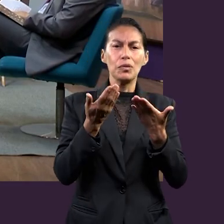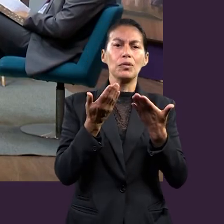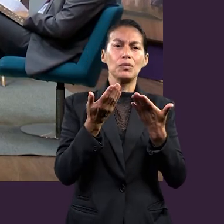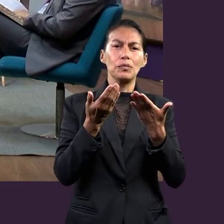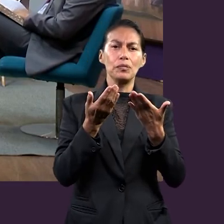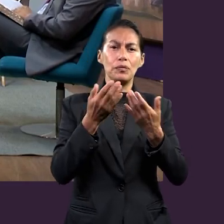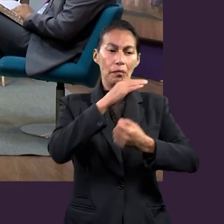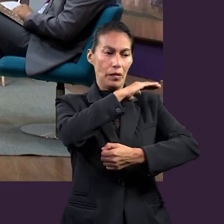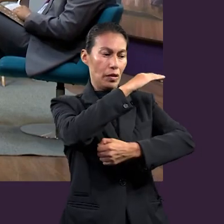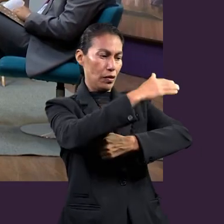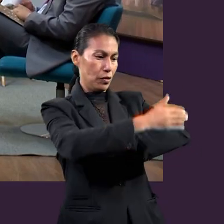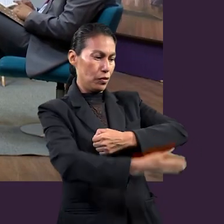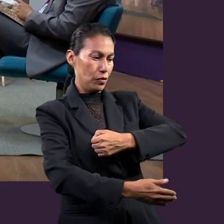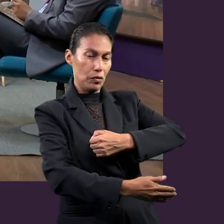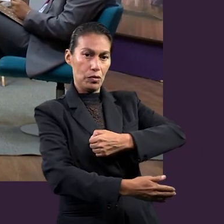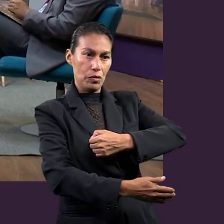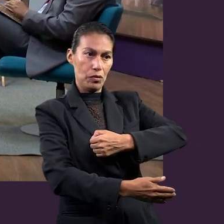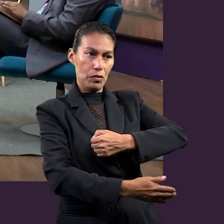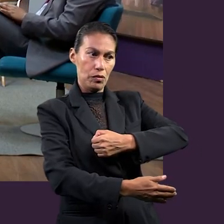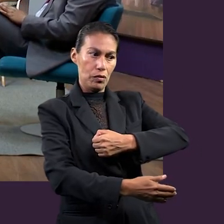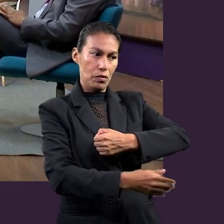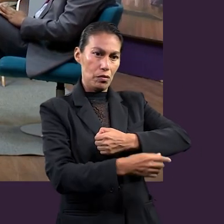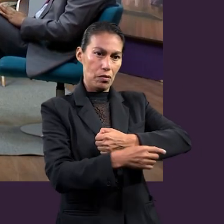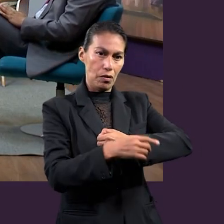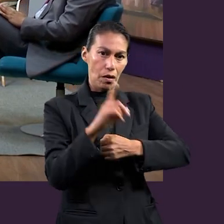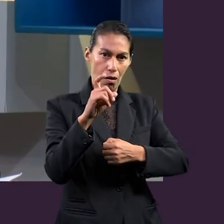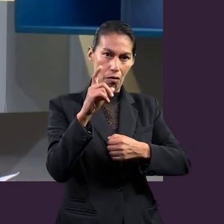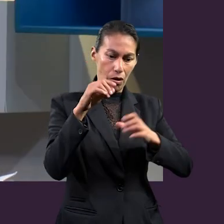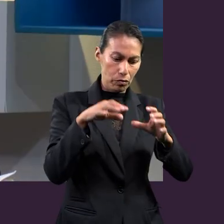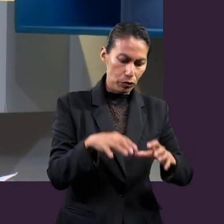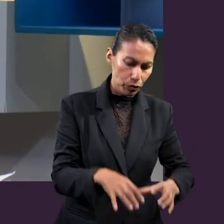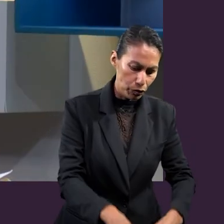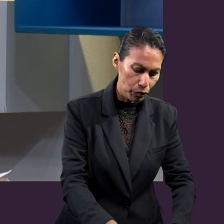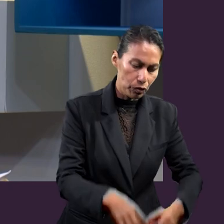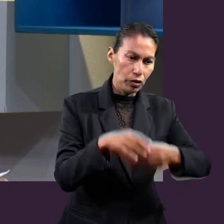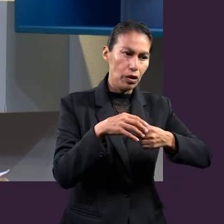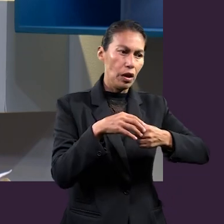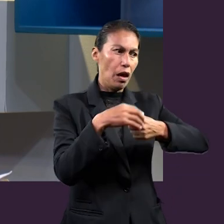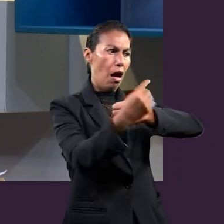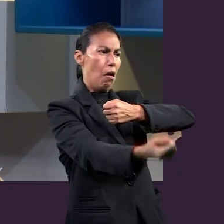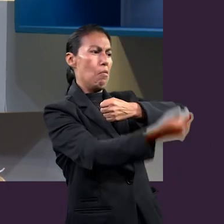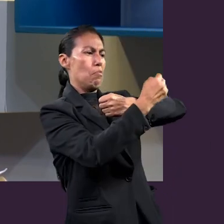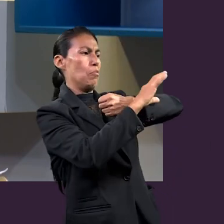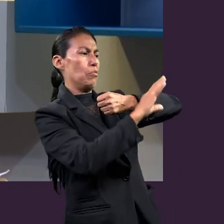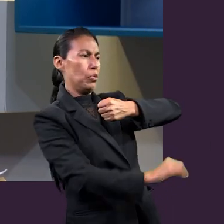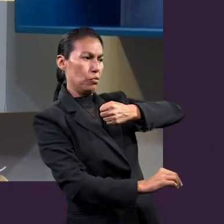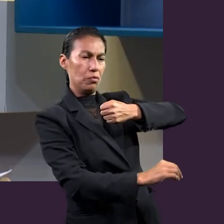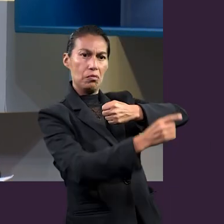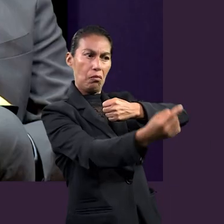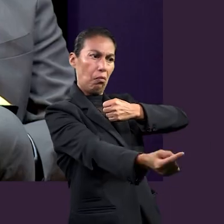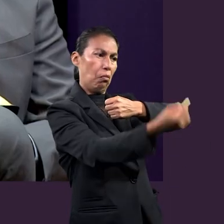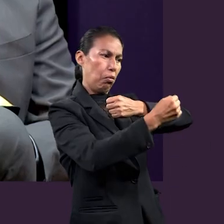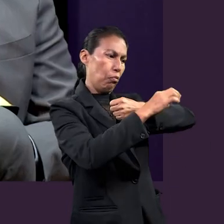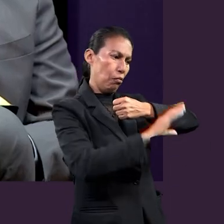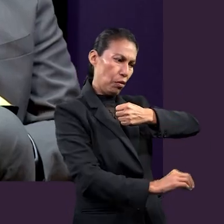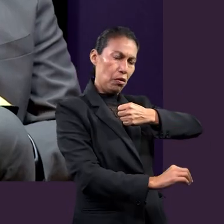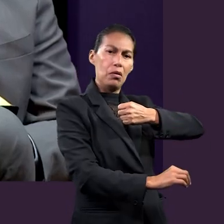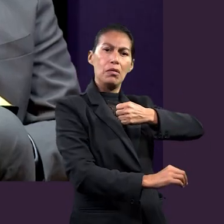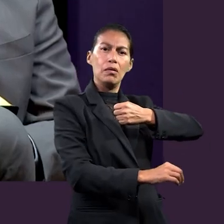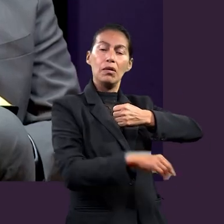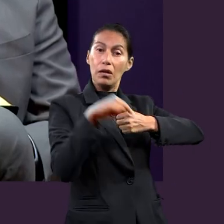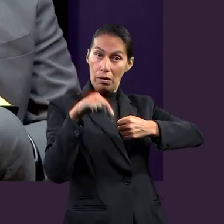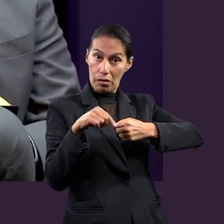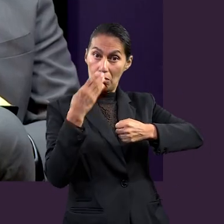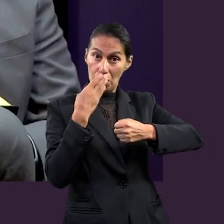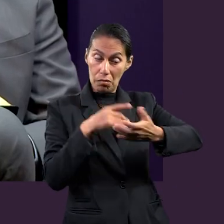Muchas gracias. Ahora, ustedes estudiaron, todos estudiamos esta semana, que un escudo mojado, sumergido en agua, podía